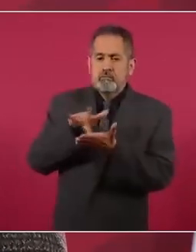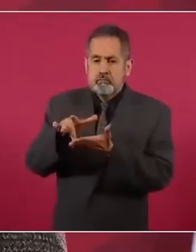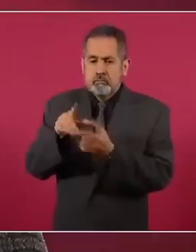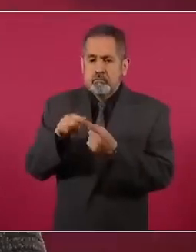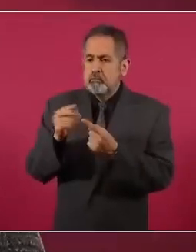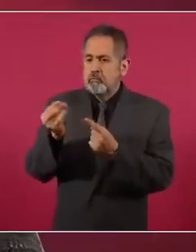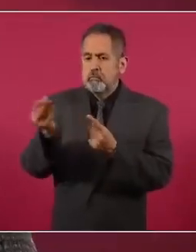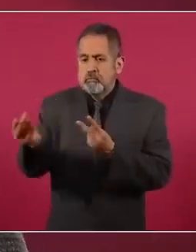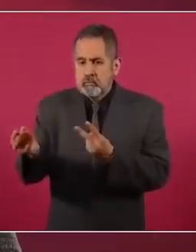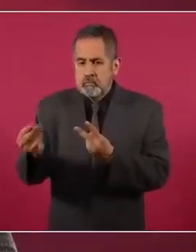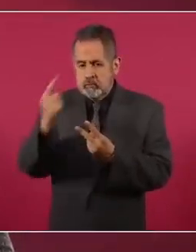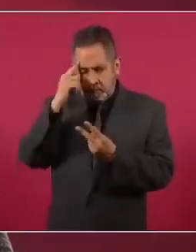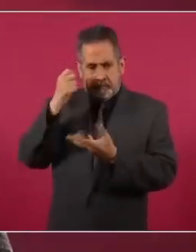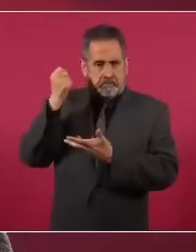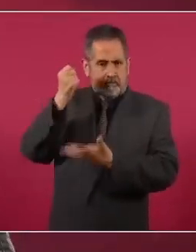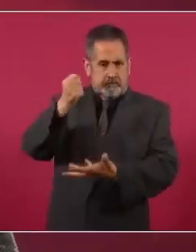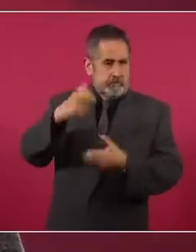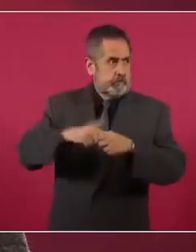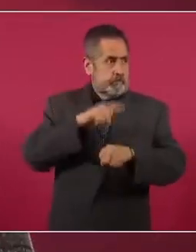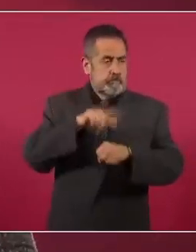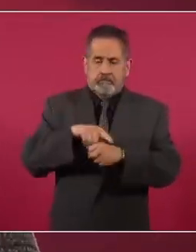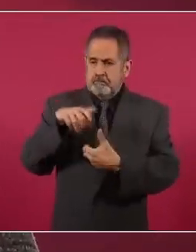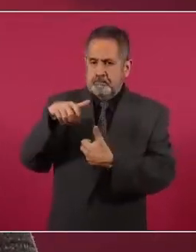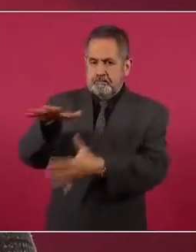del presupuesto nacional.